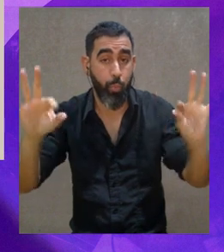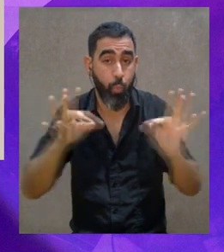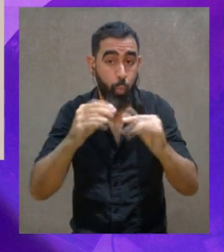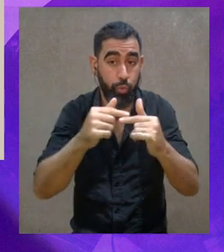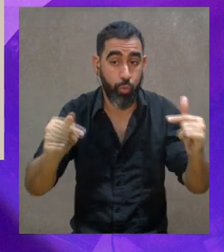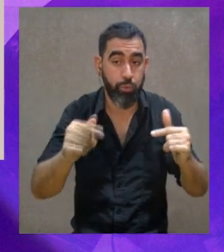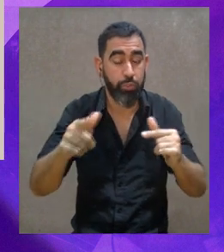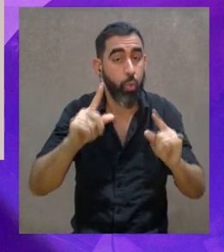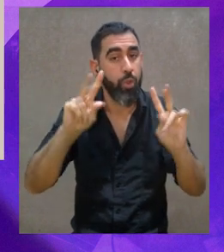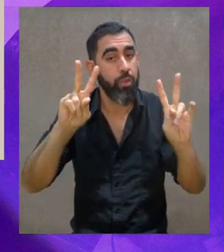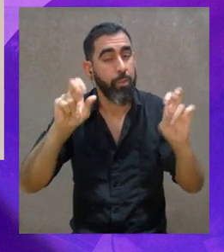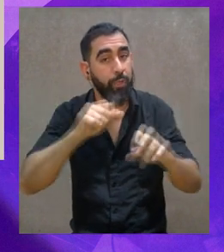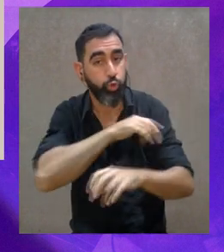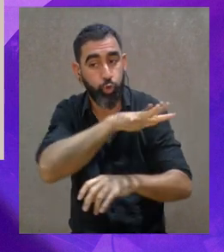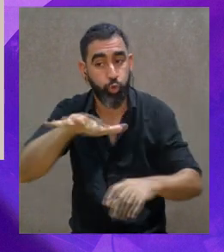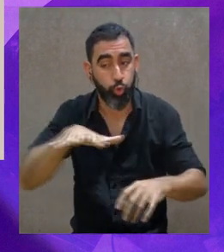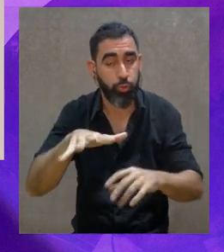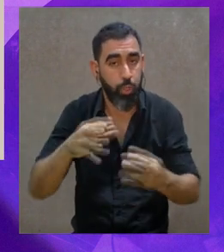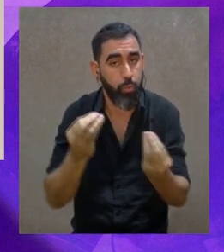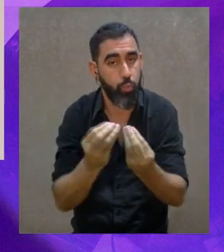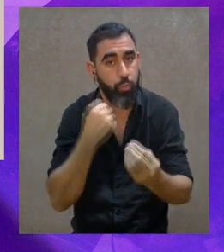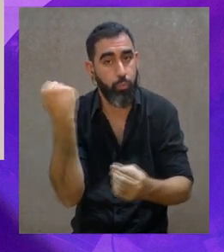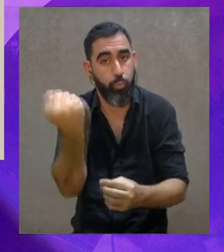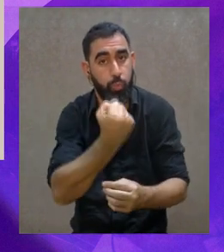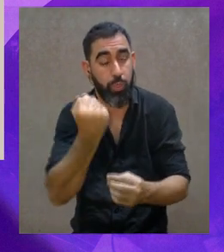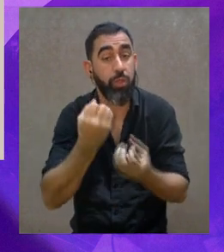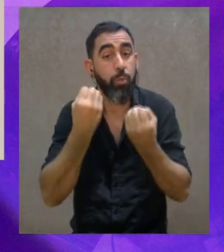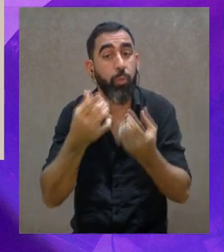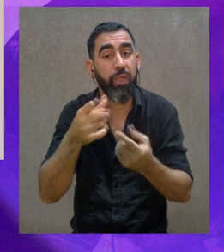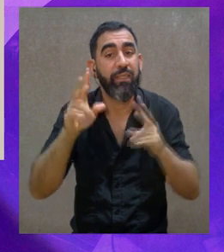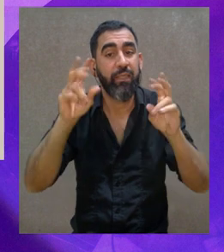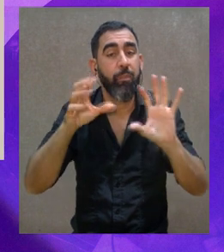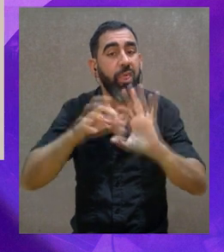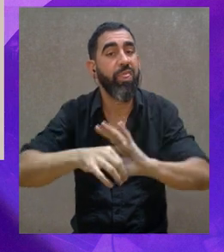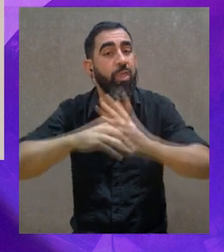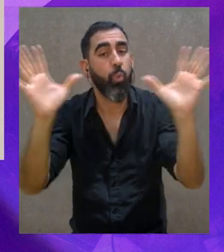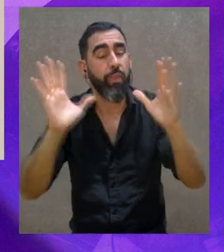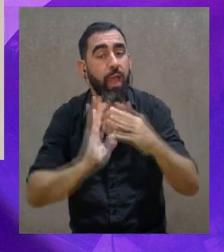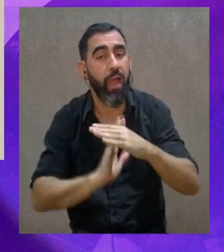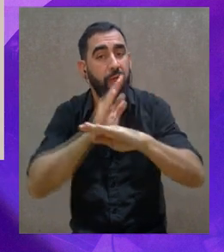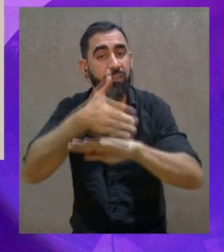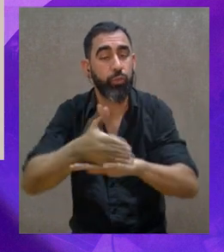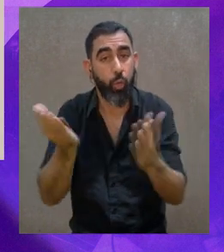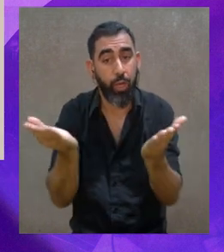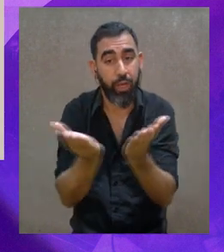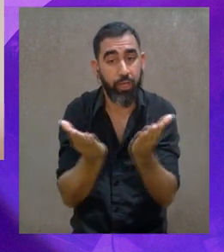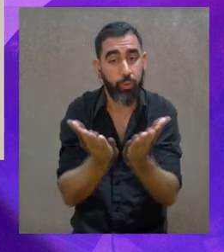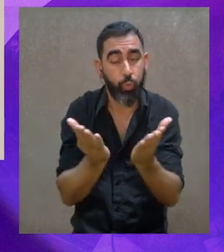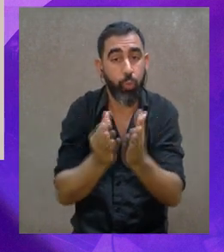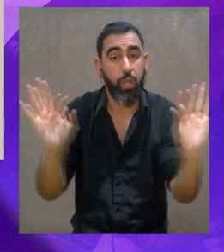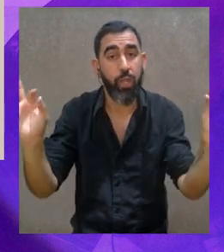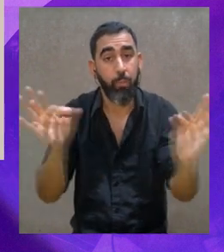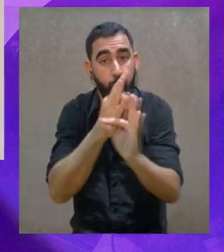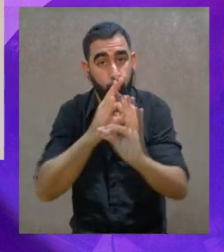un instrumento es un programa que tiene un calado social muy importante porque justamente es el tema de democratizar el acceso